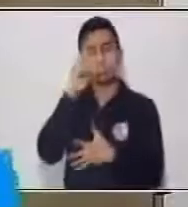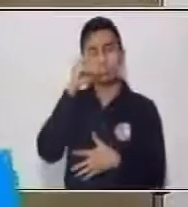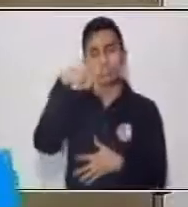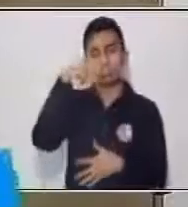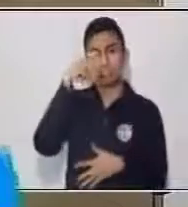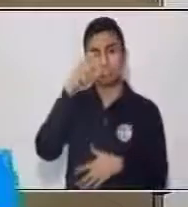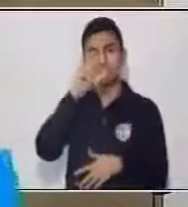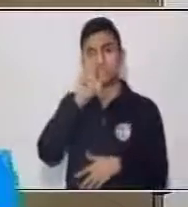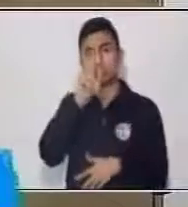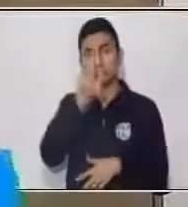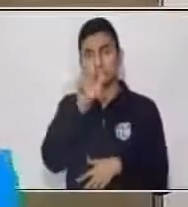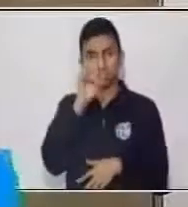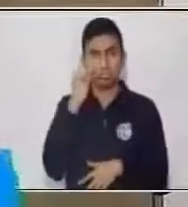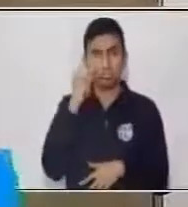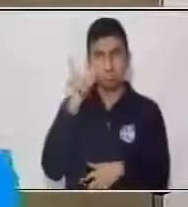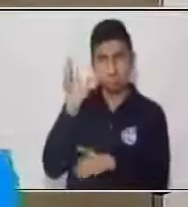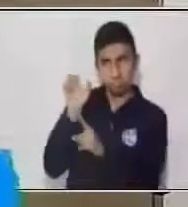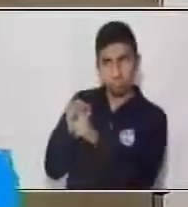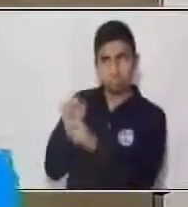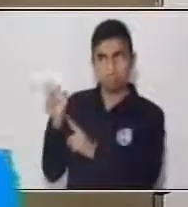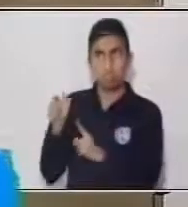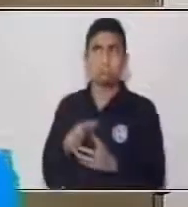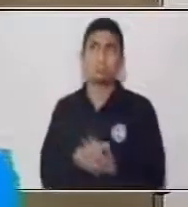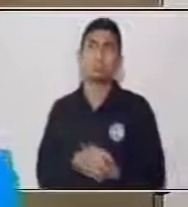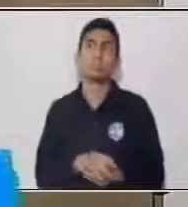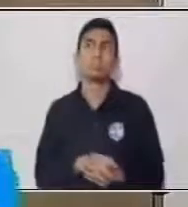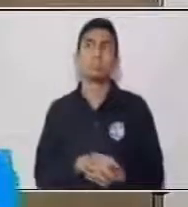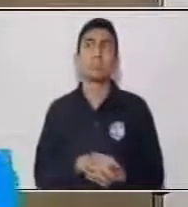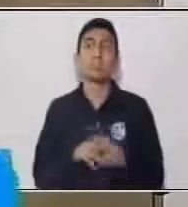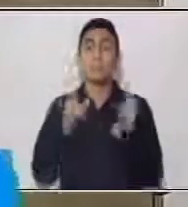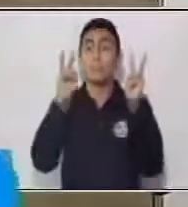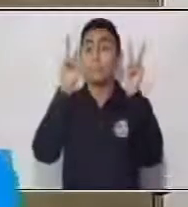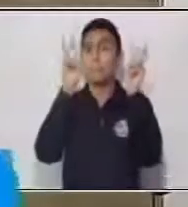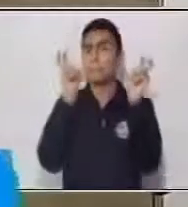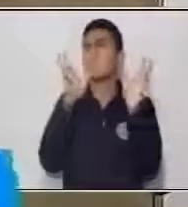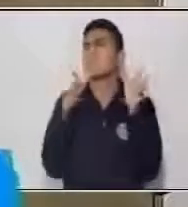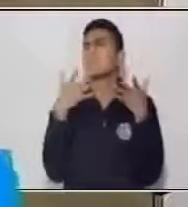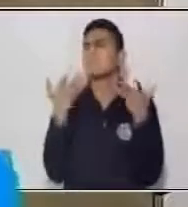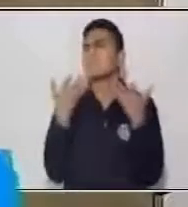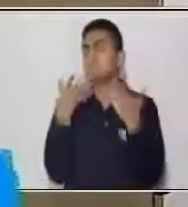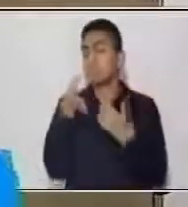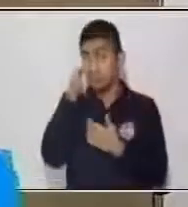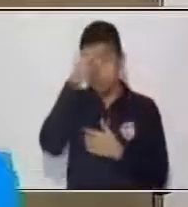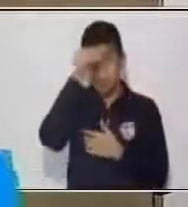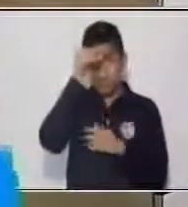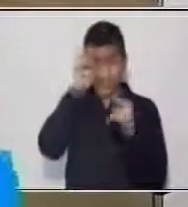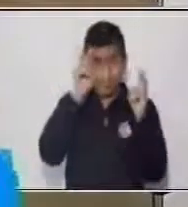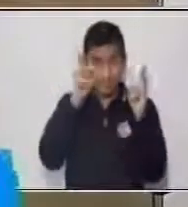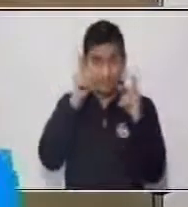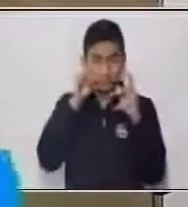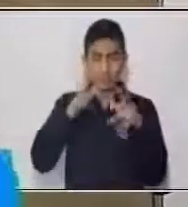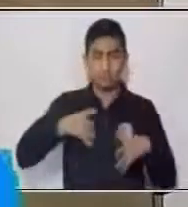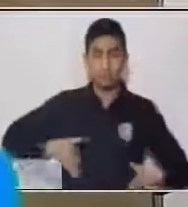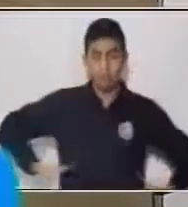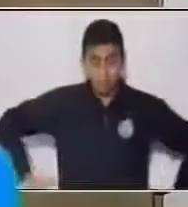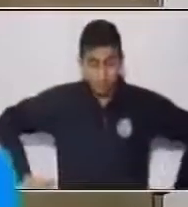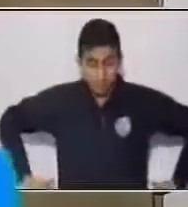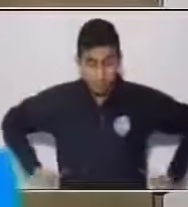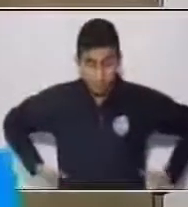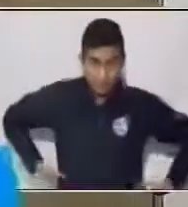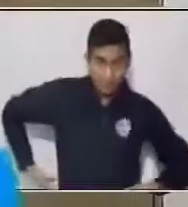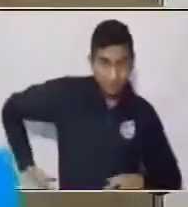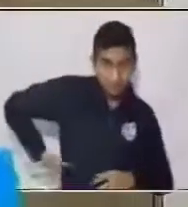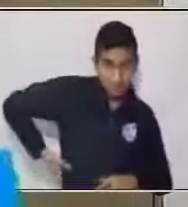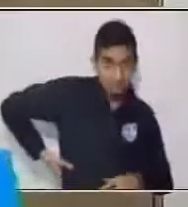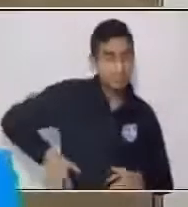¿Logras ver aquí el título? El día de hoy vamos a leer los riñones y vamos a aprender